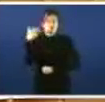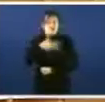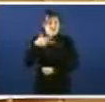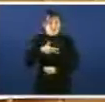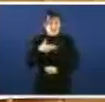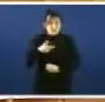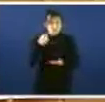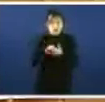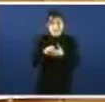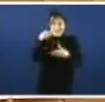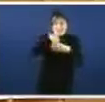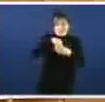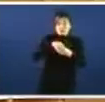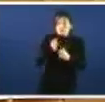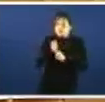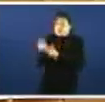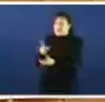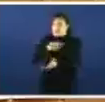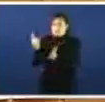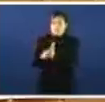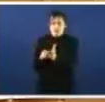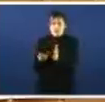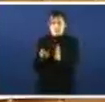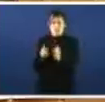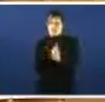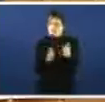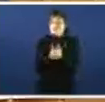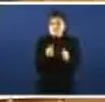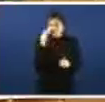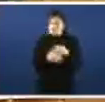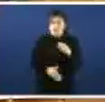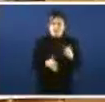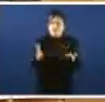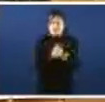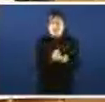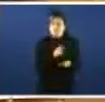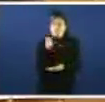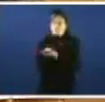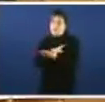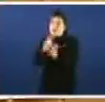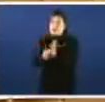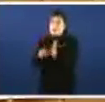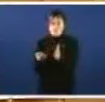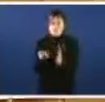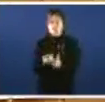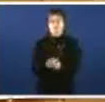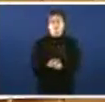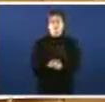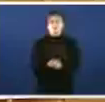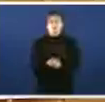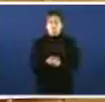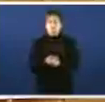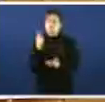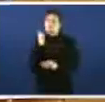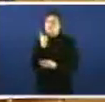as cantidades íntegras de cada as súas participacións preferentes ou obrigas ordinadas sen quitas nen caixes por acción nen títulos por estilo e que